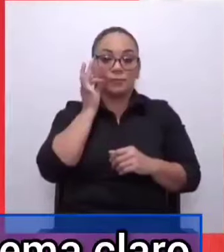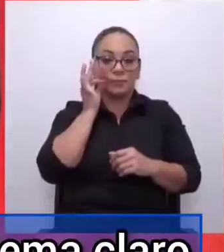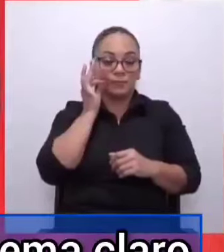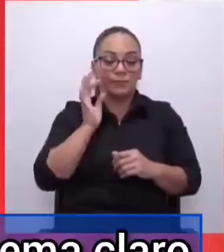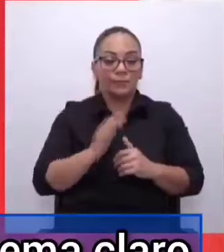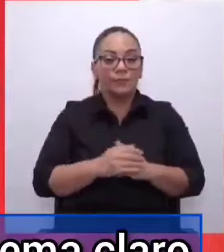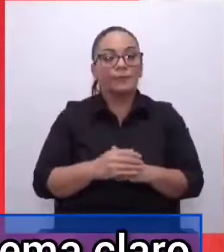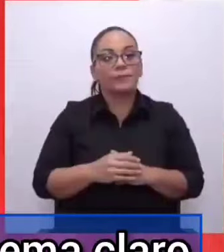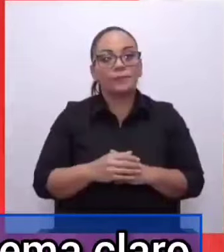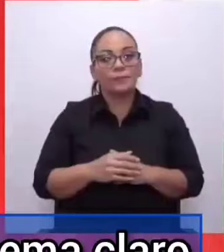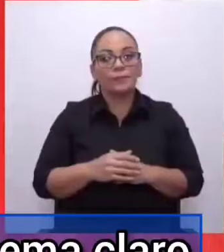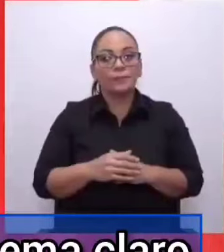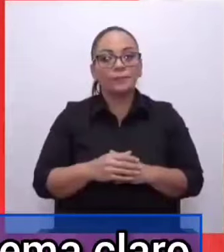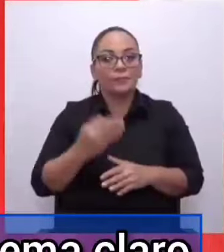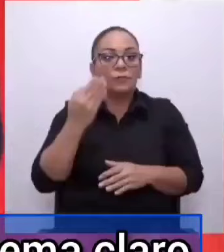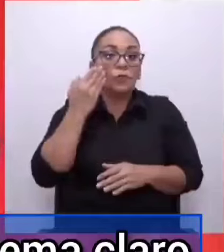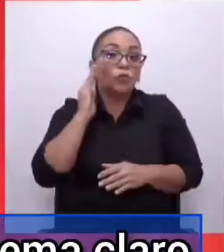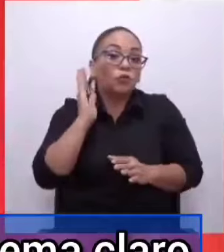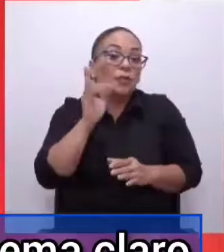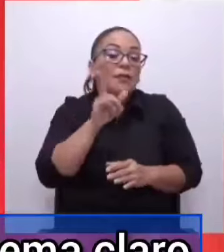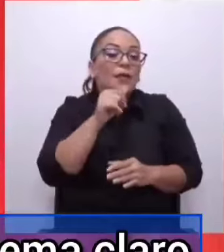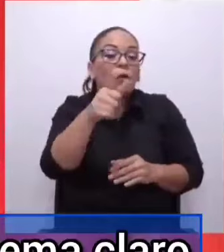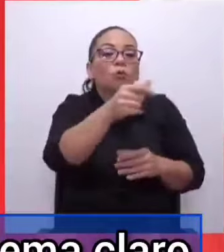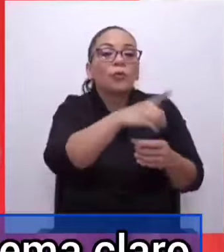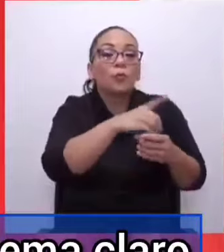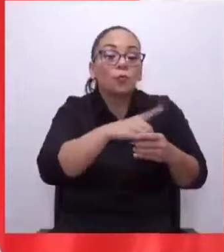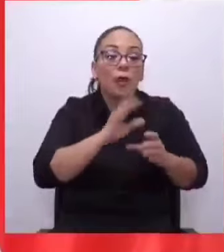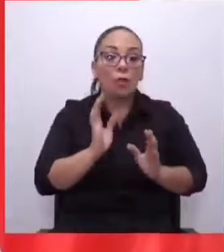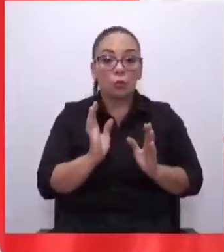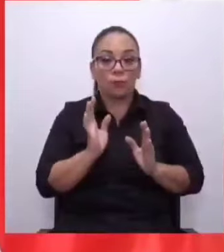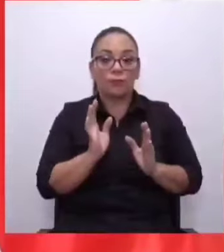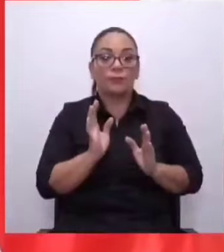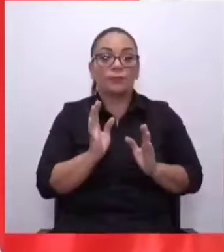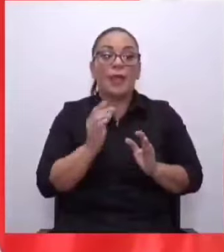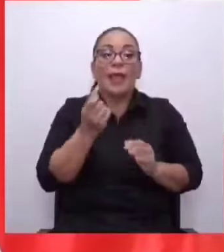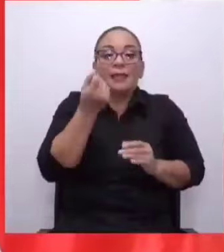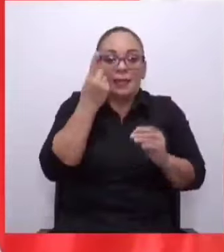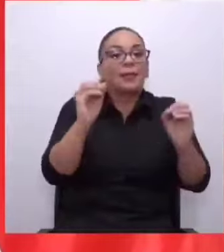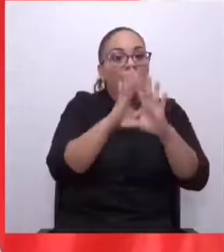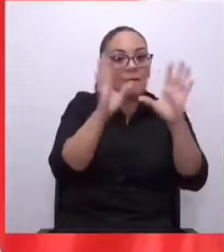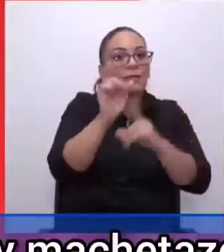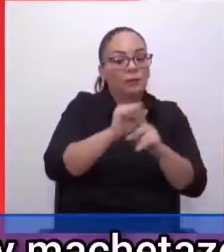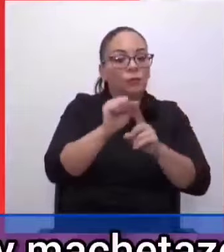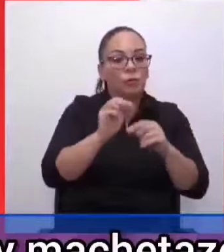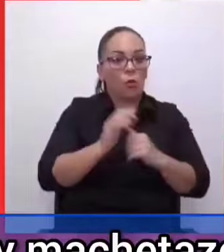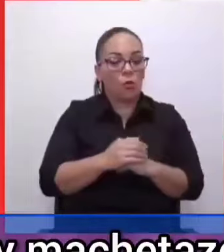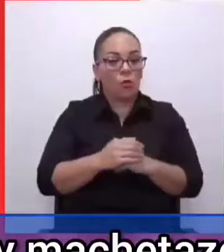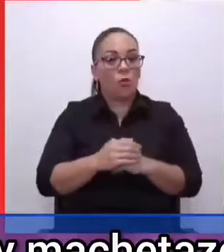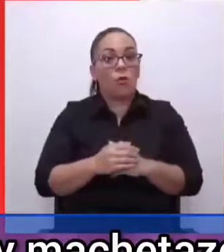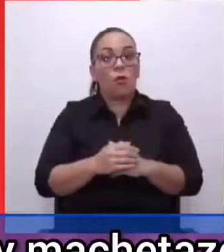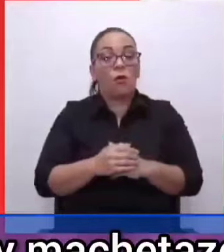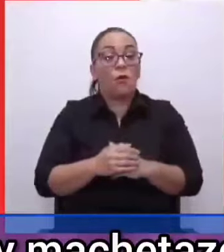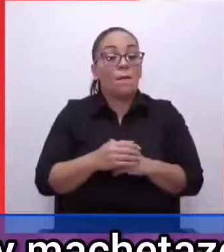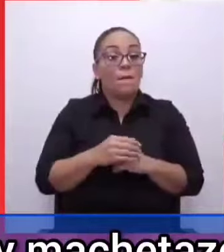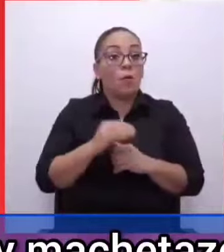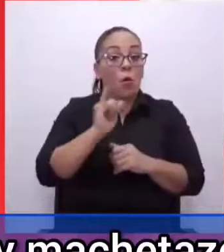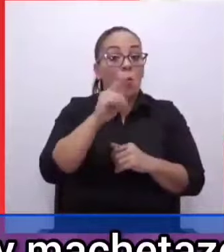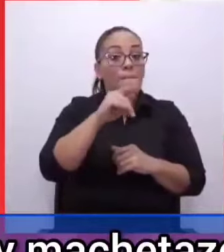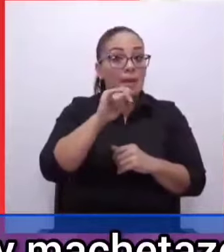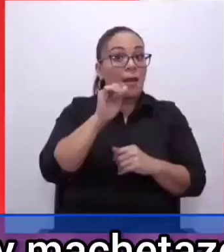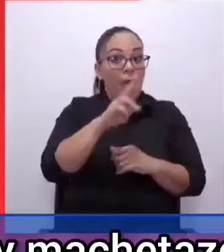aparte de doña Pilar Cisneros, el tema claro, que la voz de abrazos para los que pegan palazos de,